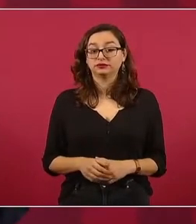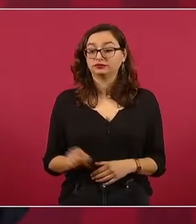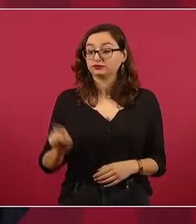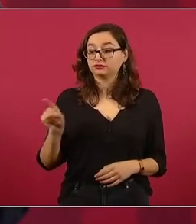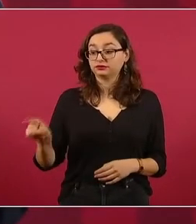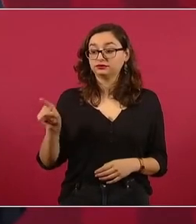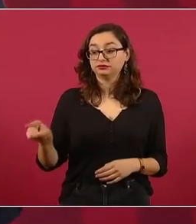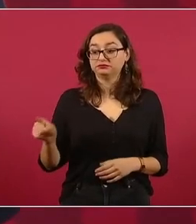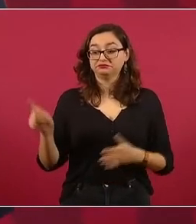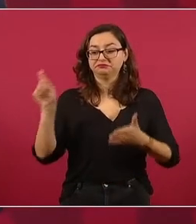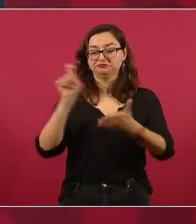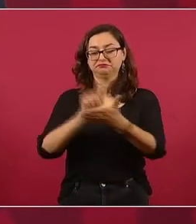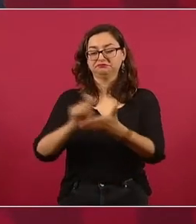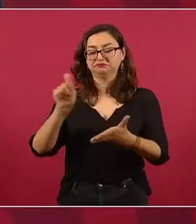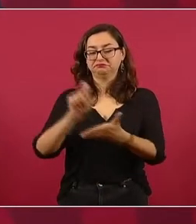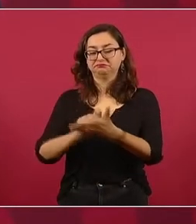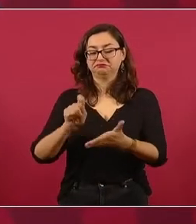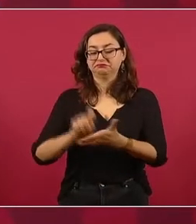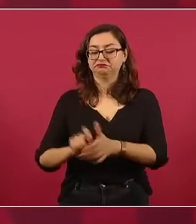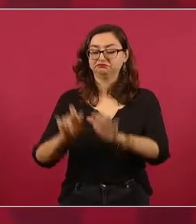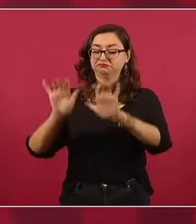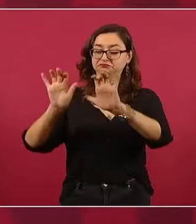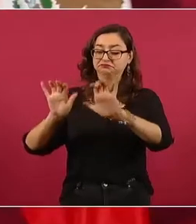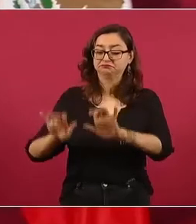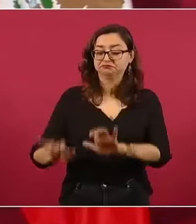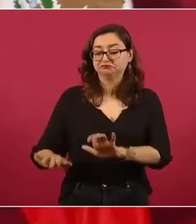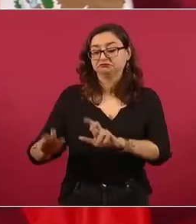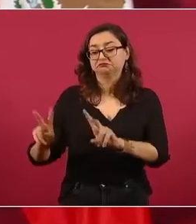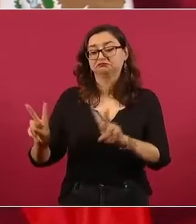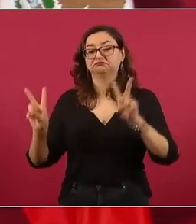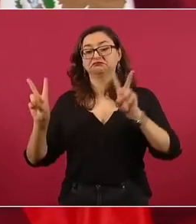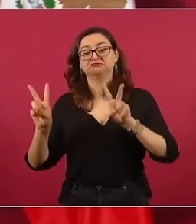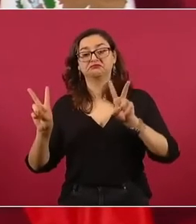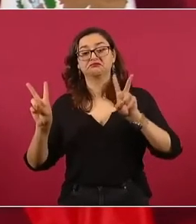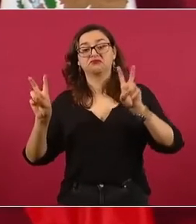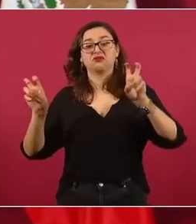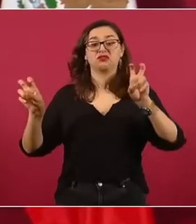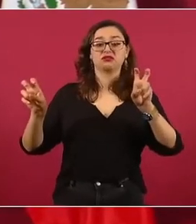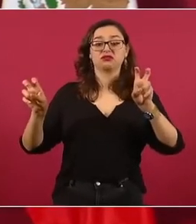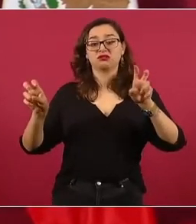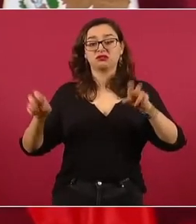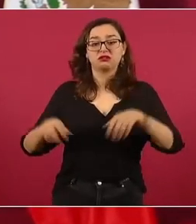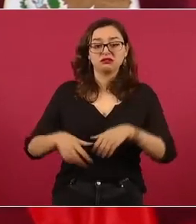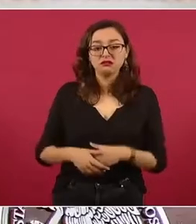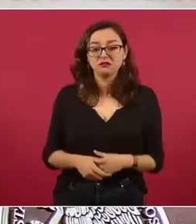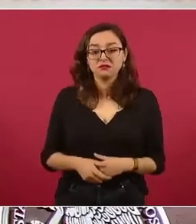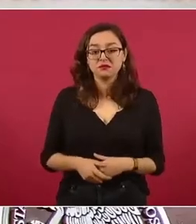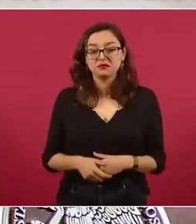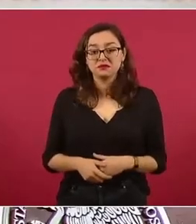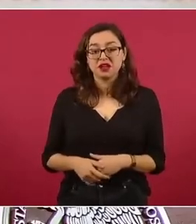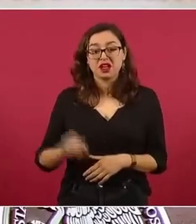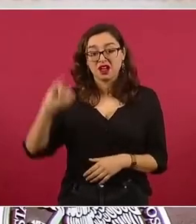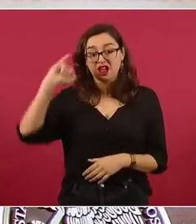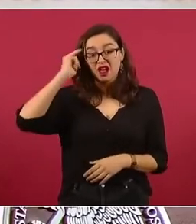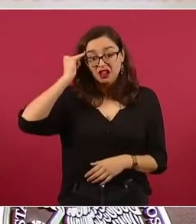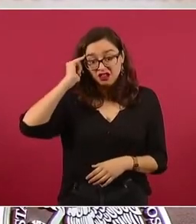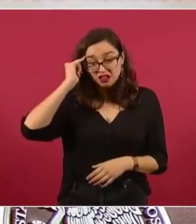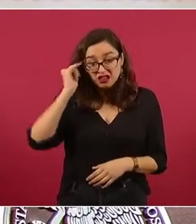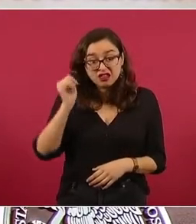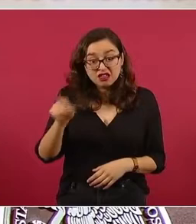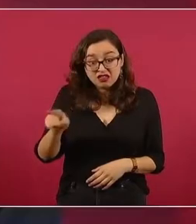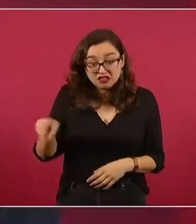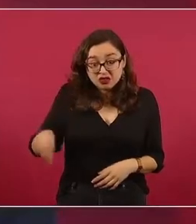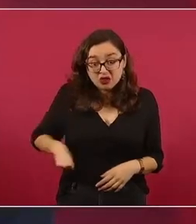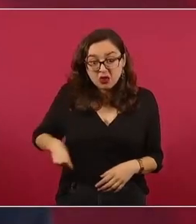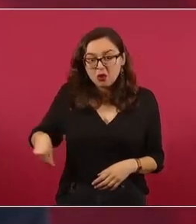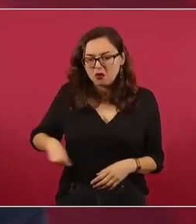que es como dice el dicho, no tiene la culpa el indio,